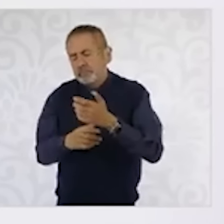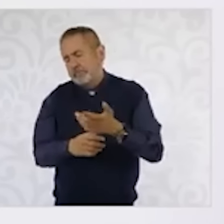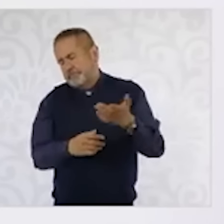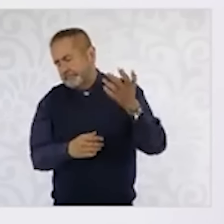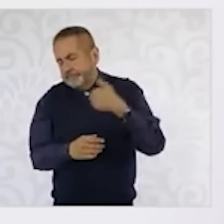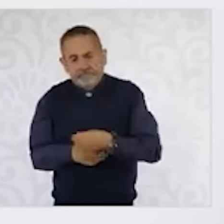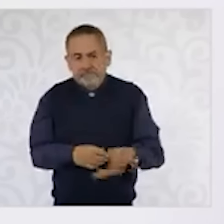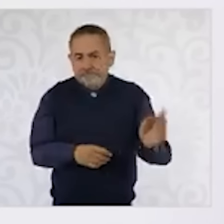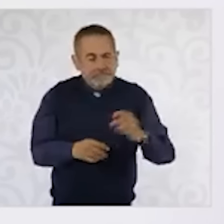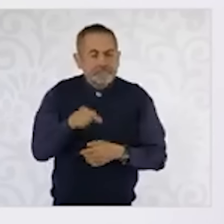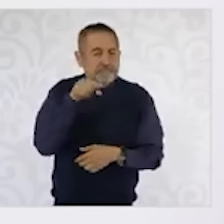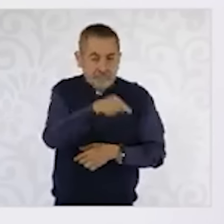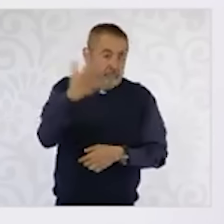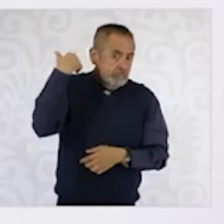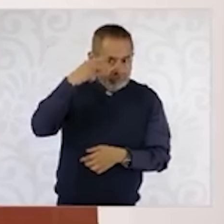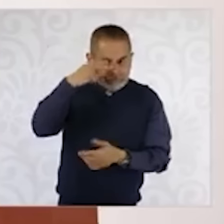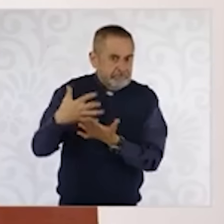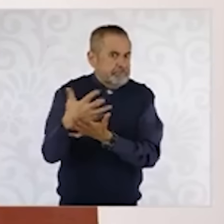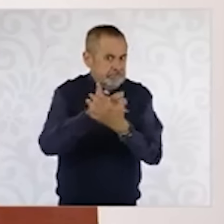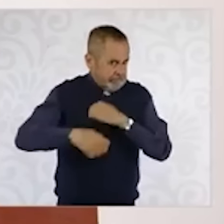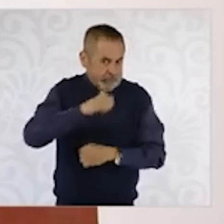e ingresos enormes,